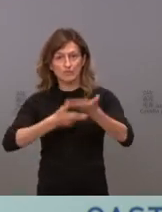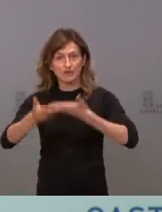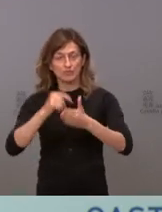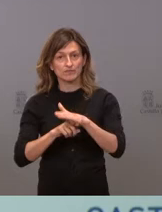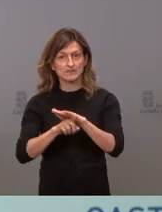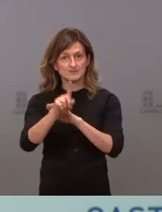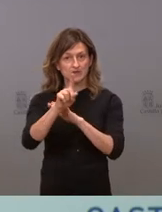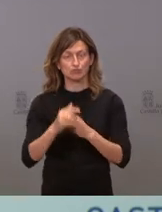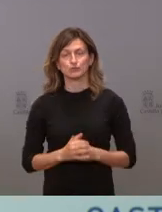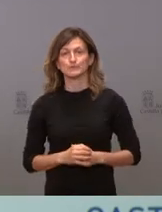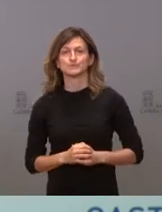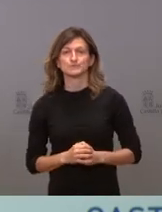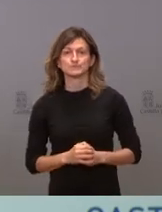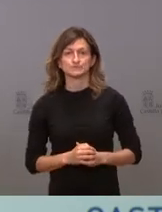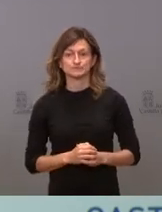desarrollo.